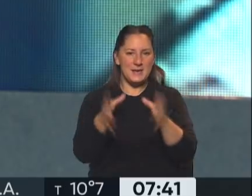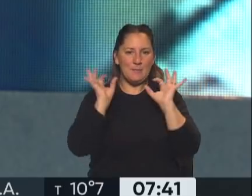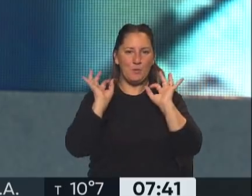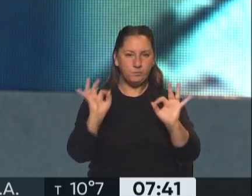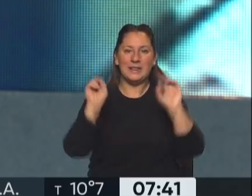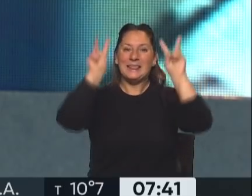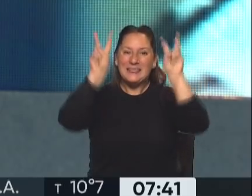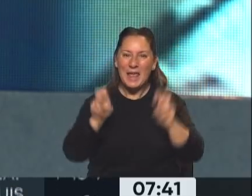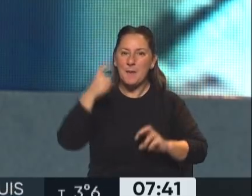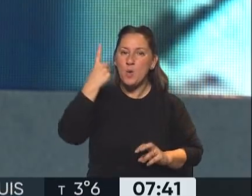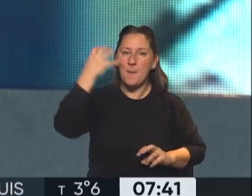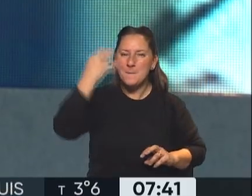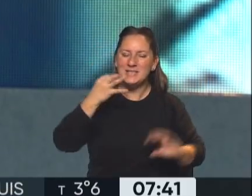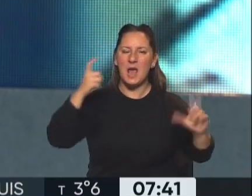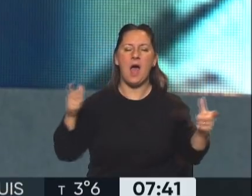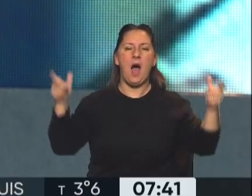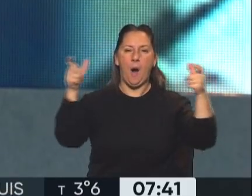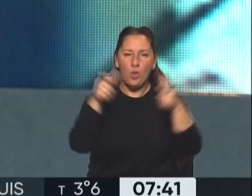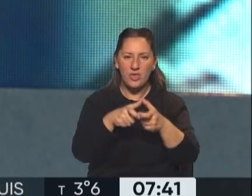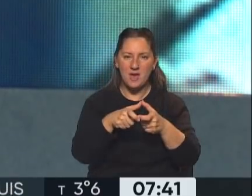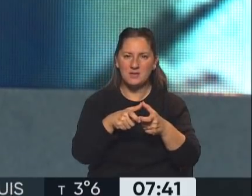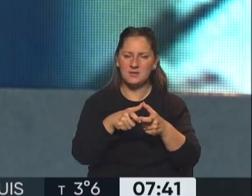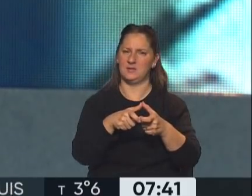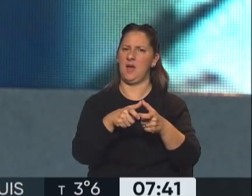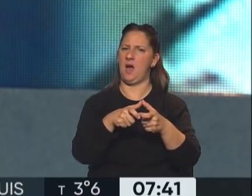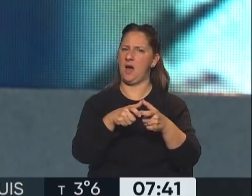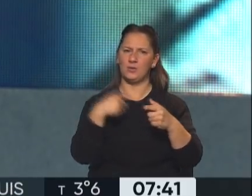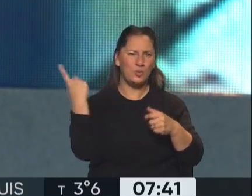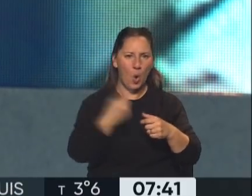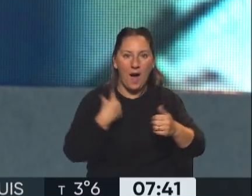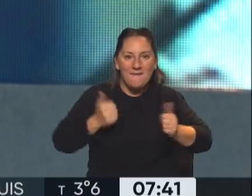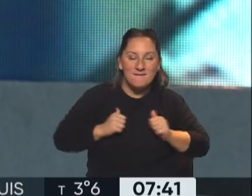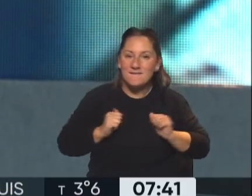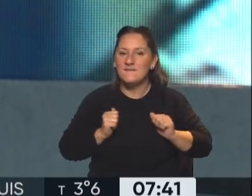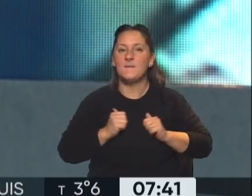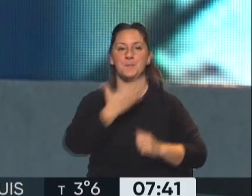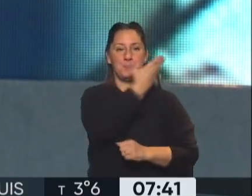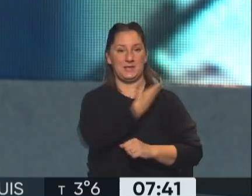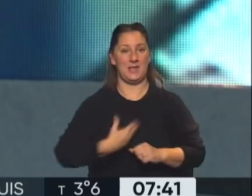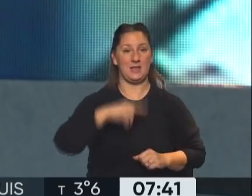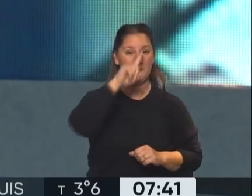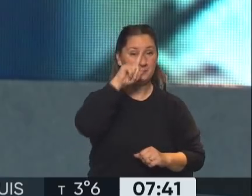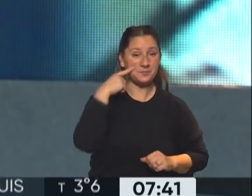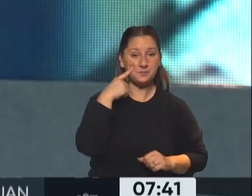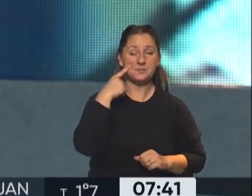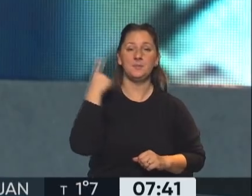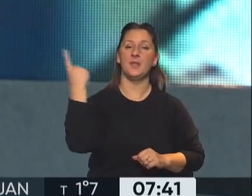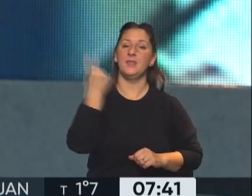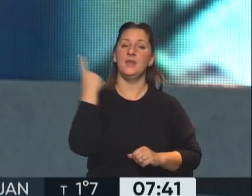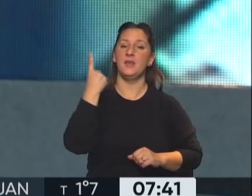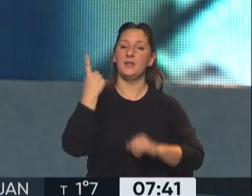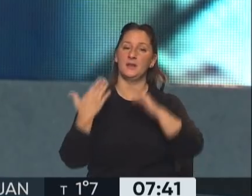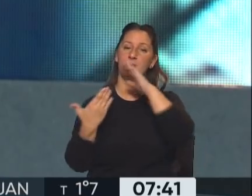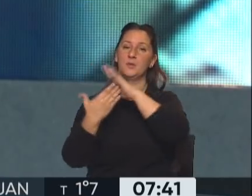Y un tema puntual, una audiencia que ha generado muchísima expectativa entre el presidente Alberto Fernández y la dirigente